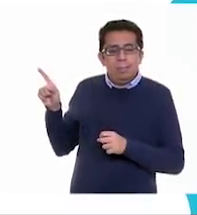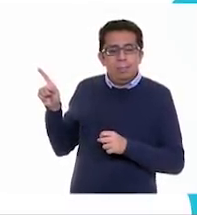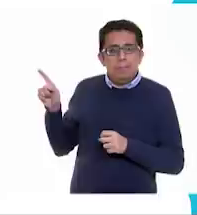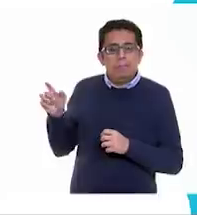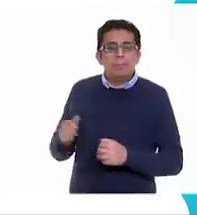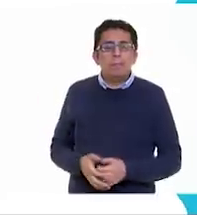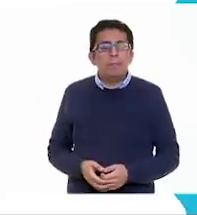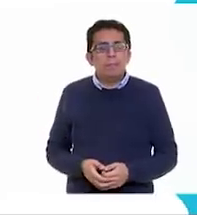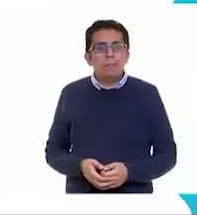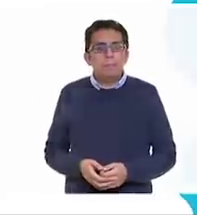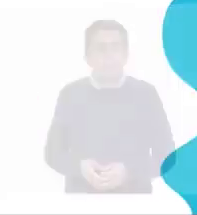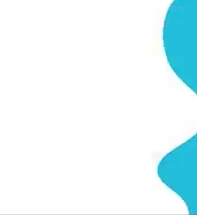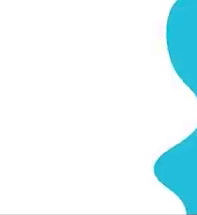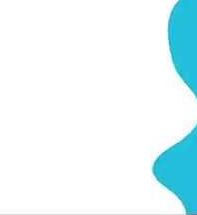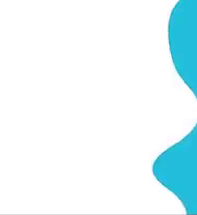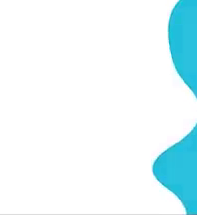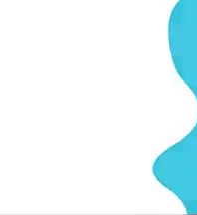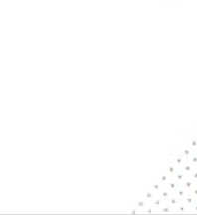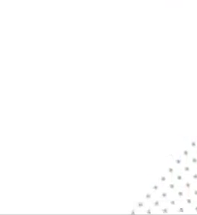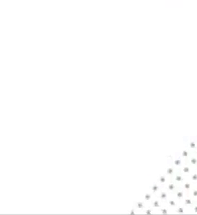.gov.mx.